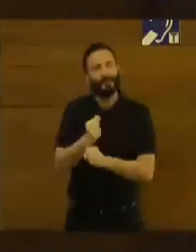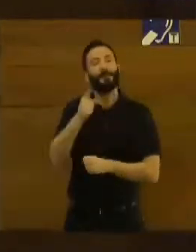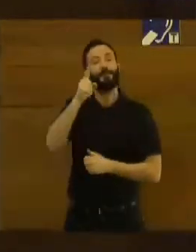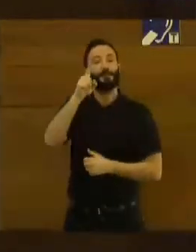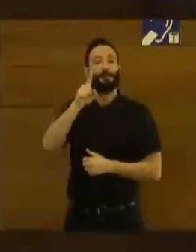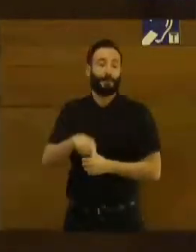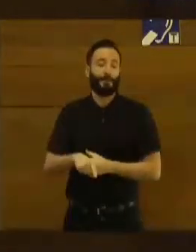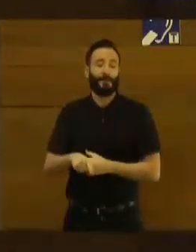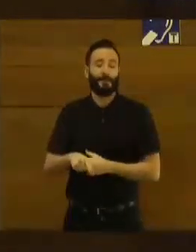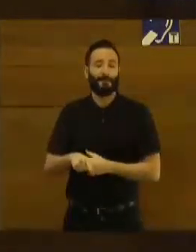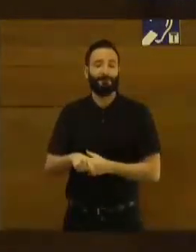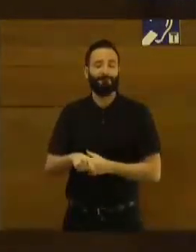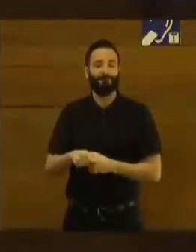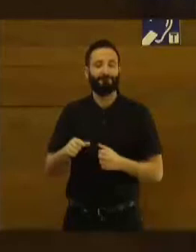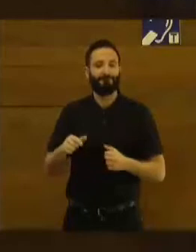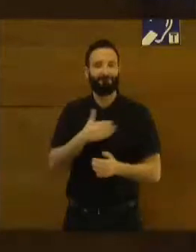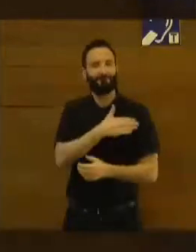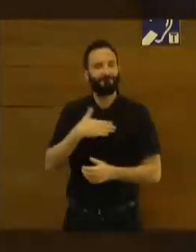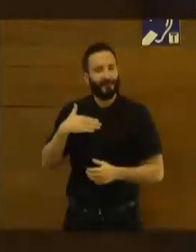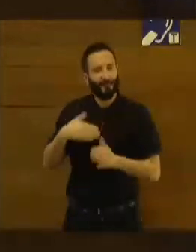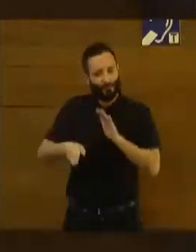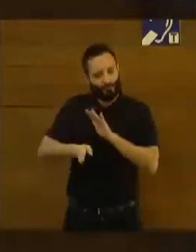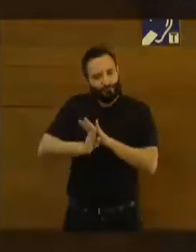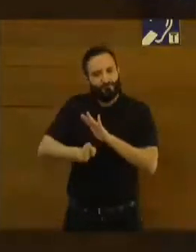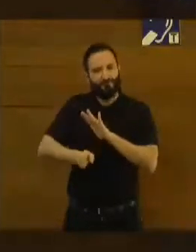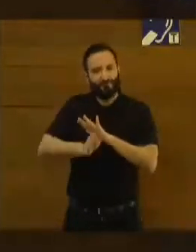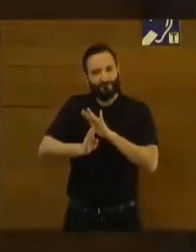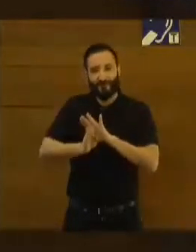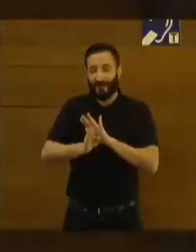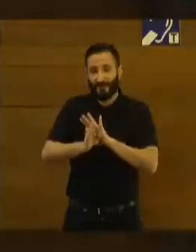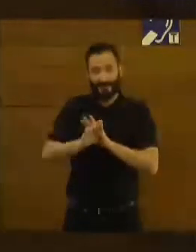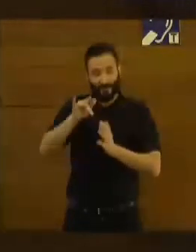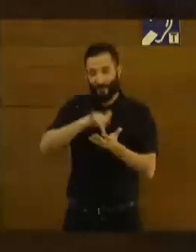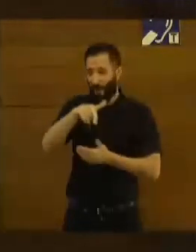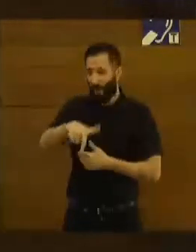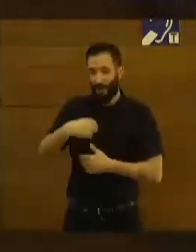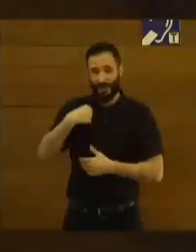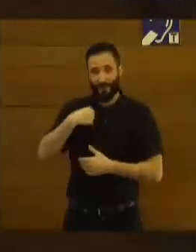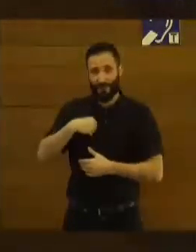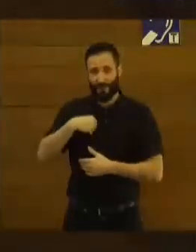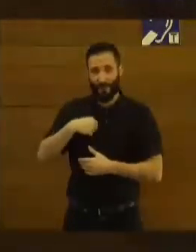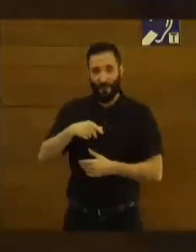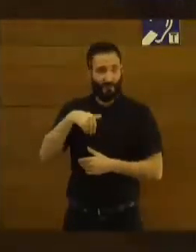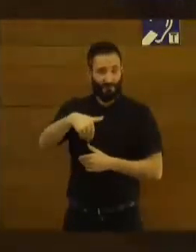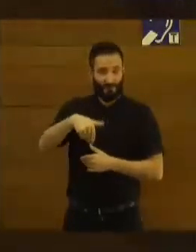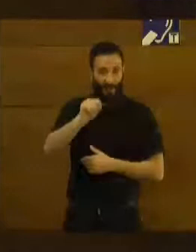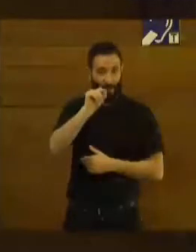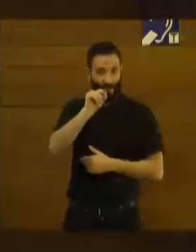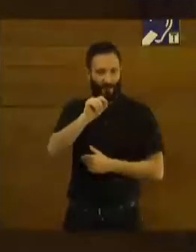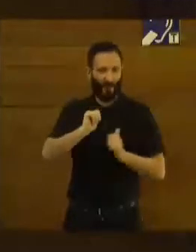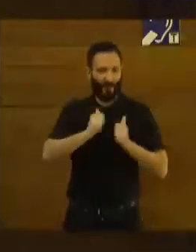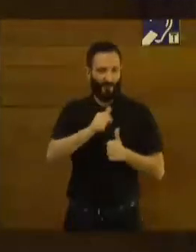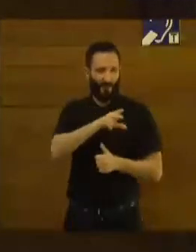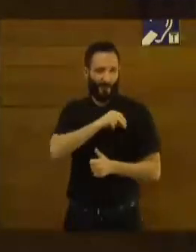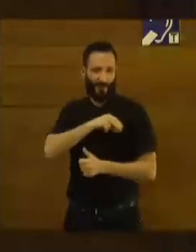dispuesto a seguir en ello, como vamos a dejar constancia dentro de unos minutos. En cualquier